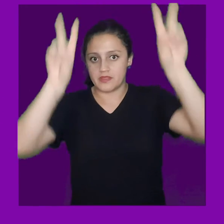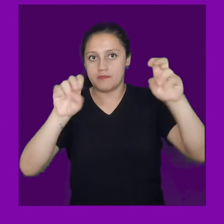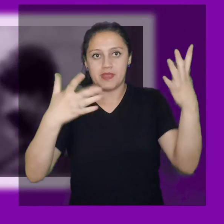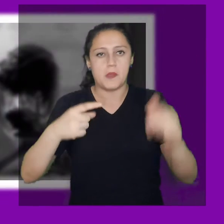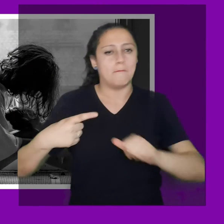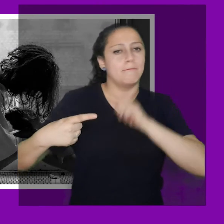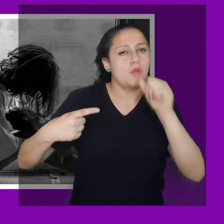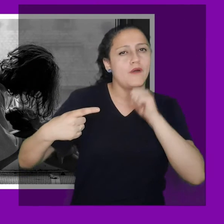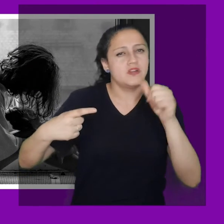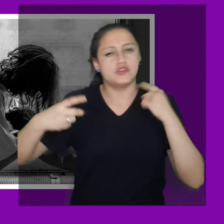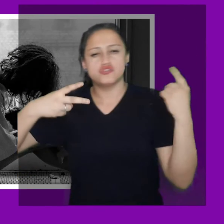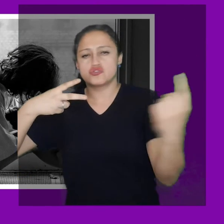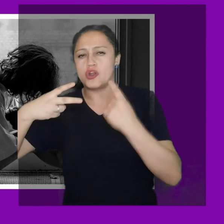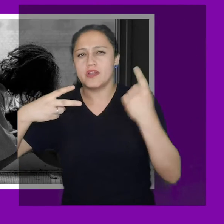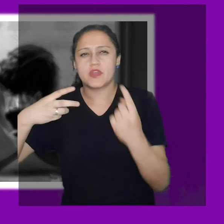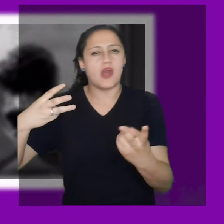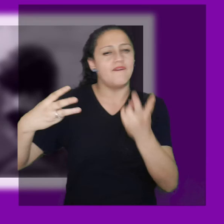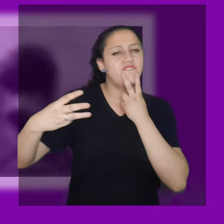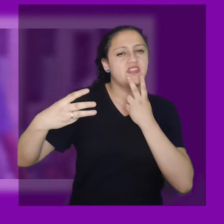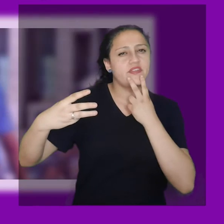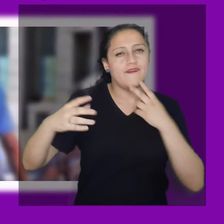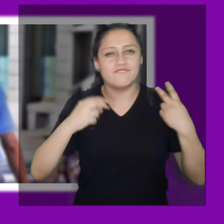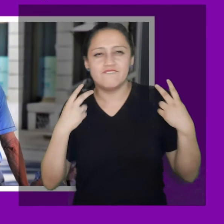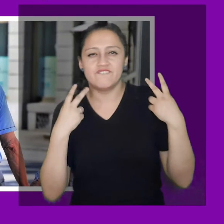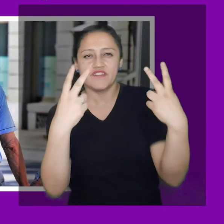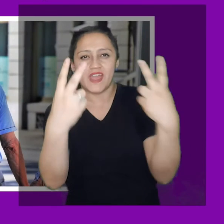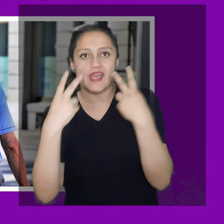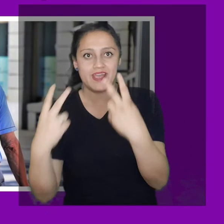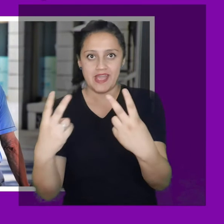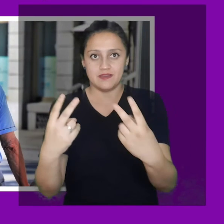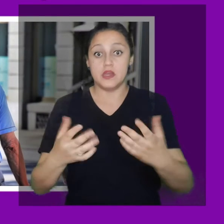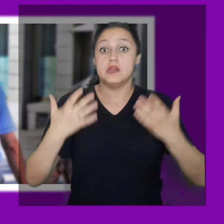La pobreza, la soledad, la vida, el viaje.